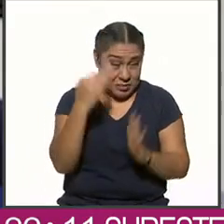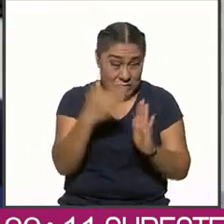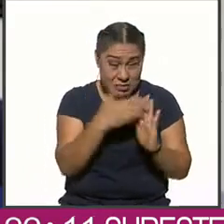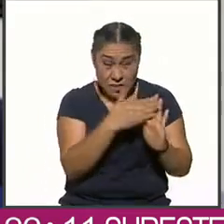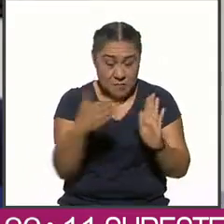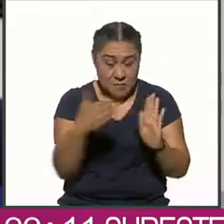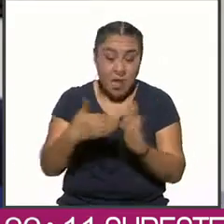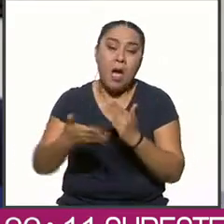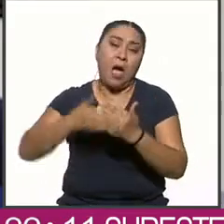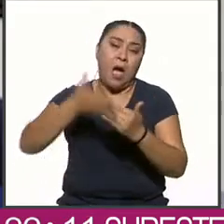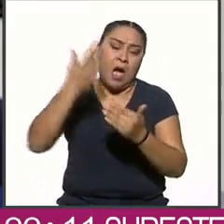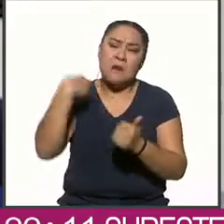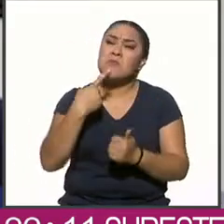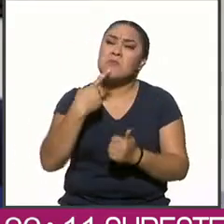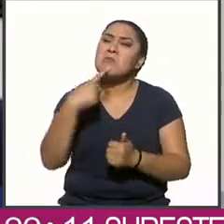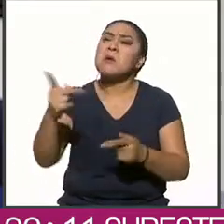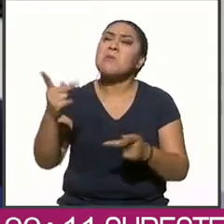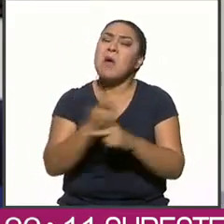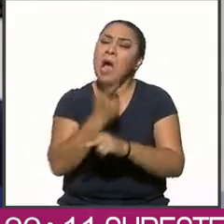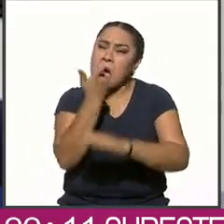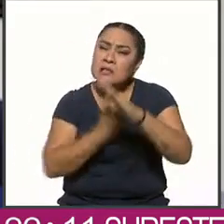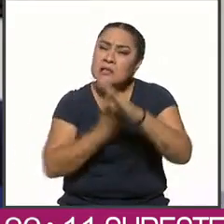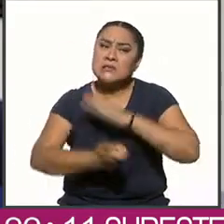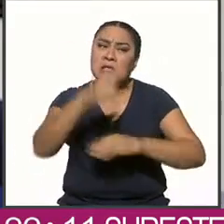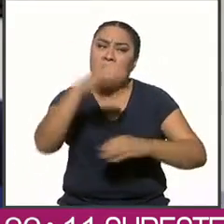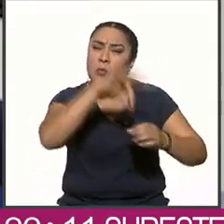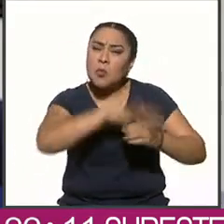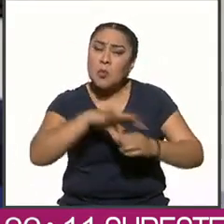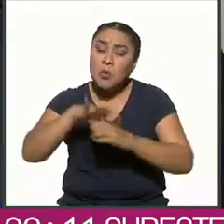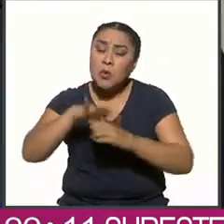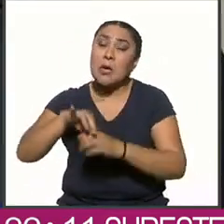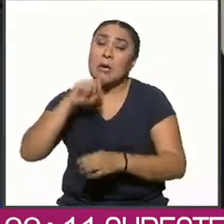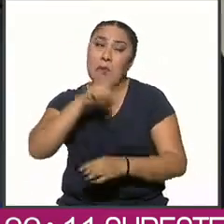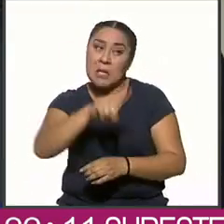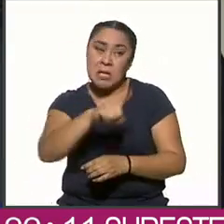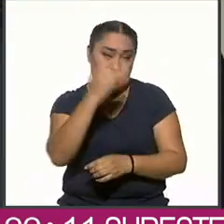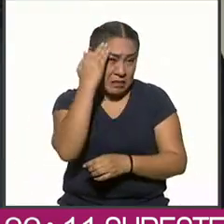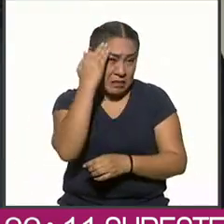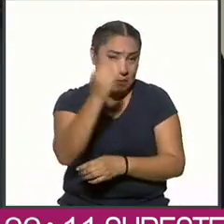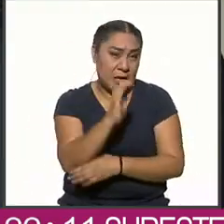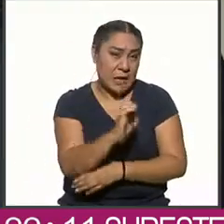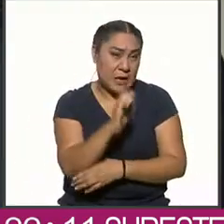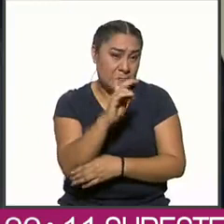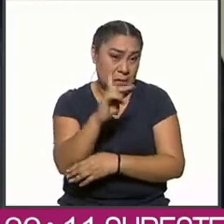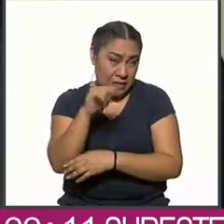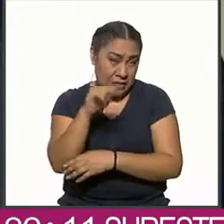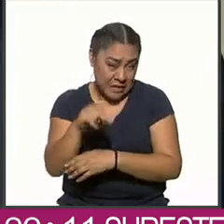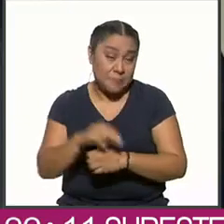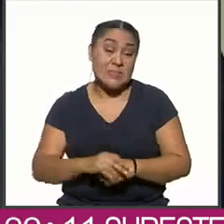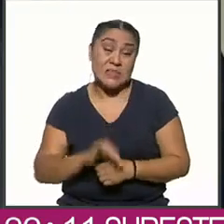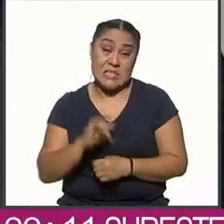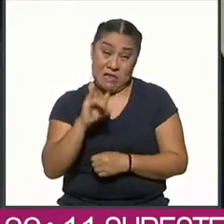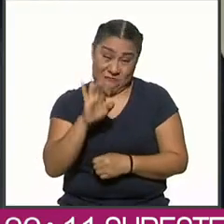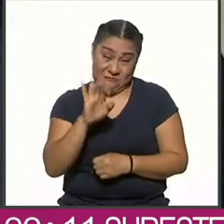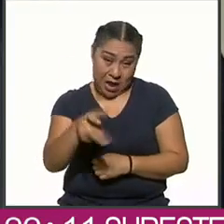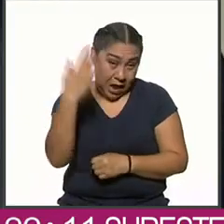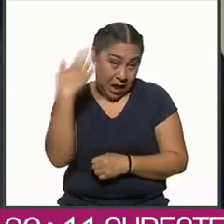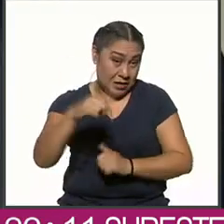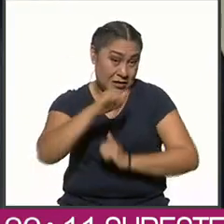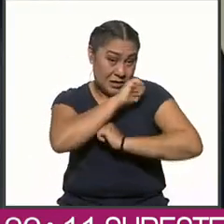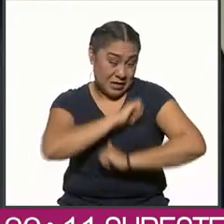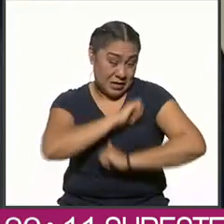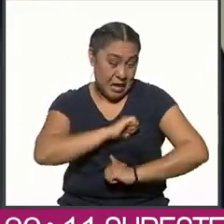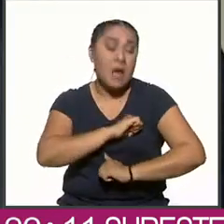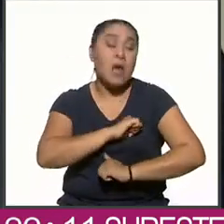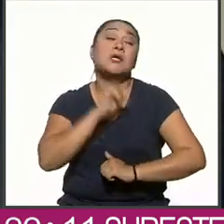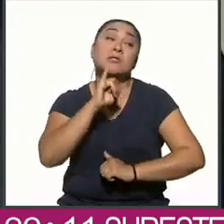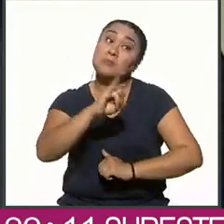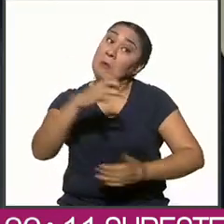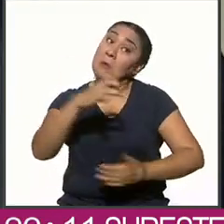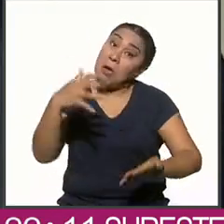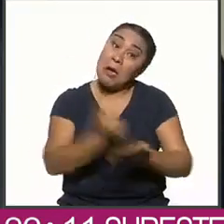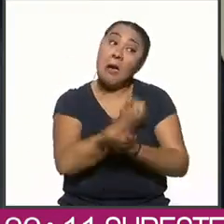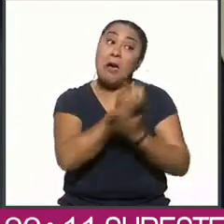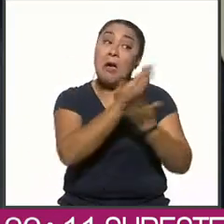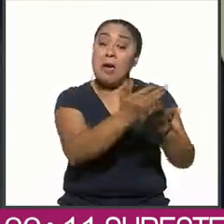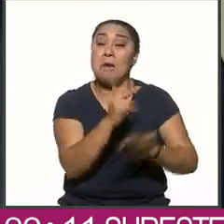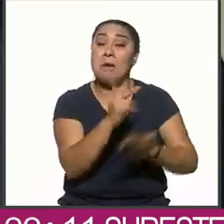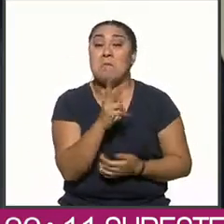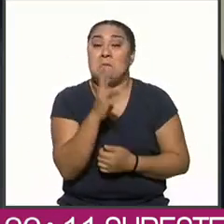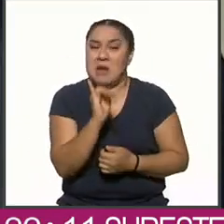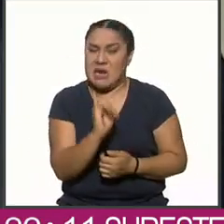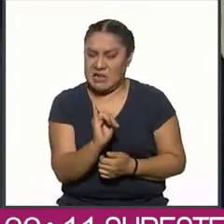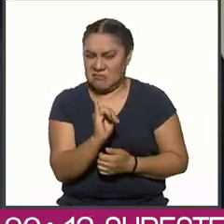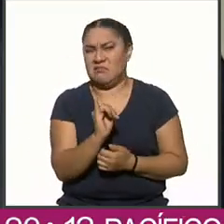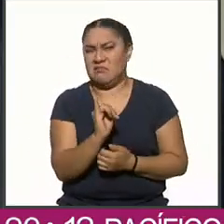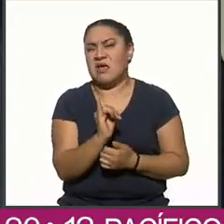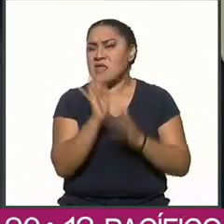denunció la compra de votos por parte de Enrique Peña Nieto. El IFE que él dirigió avaló el triunfo del PRIista, aun